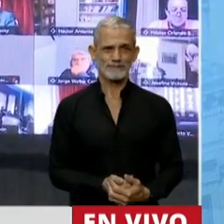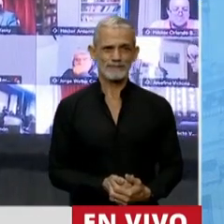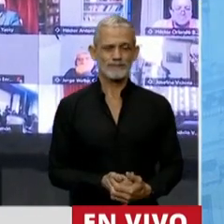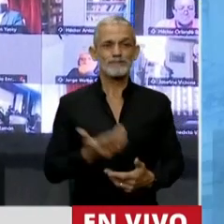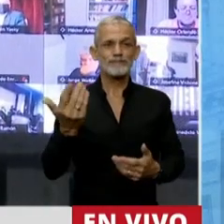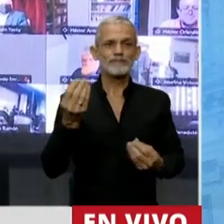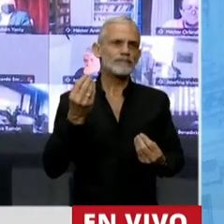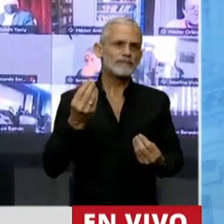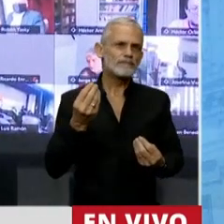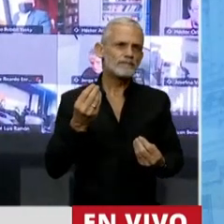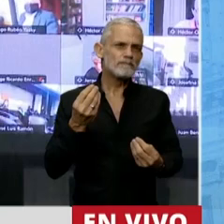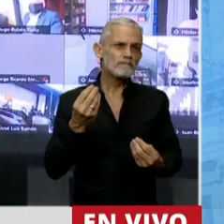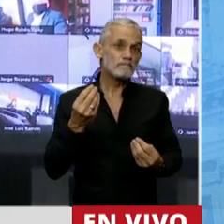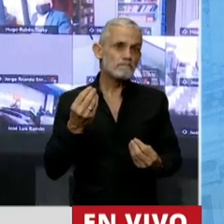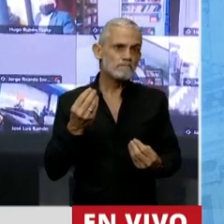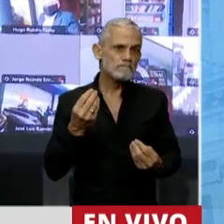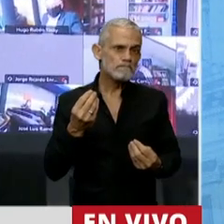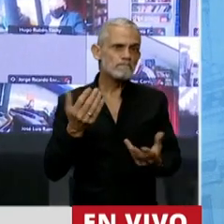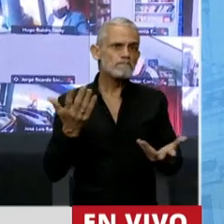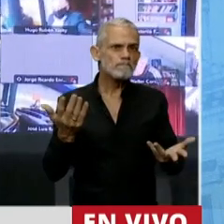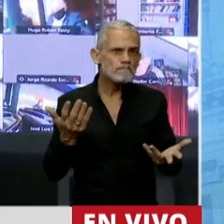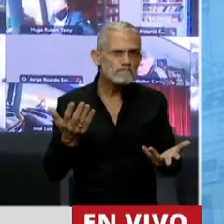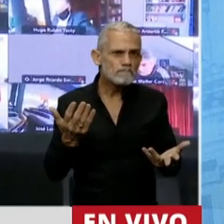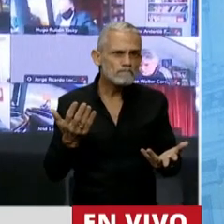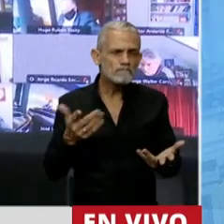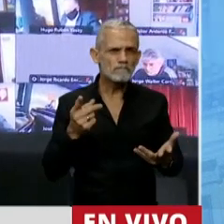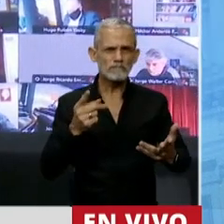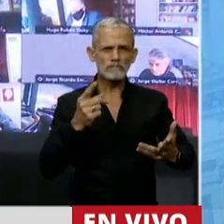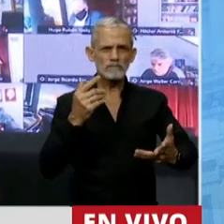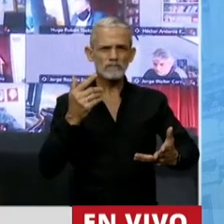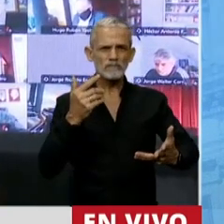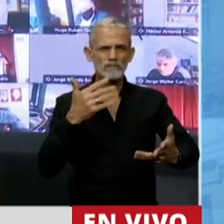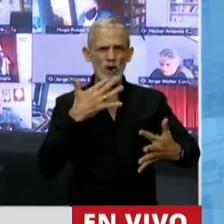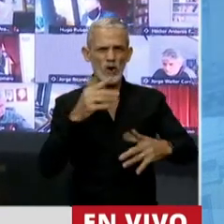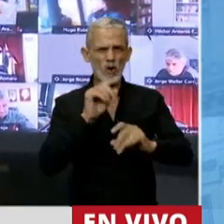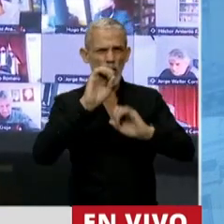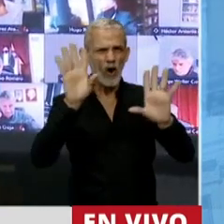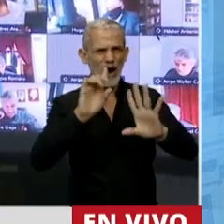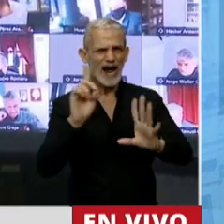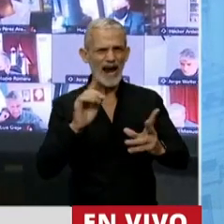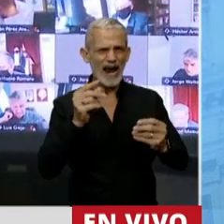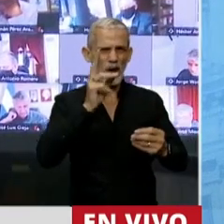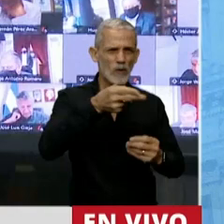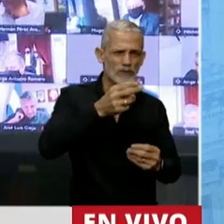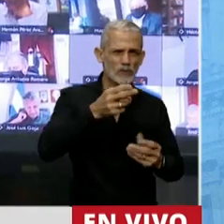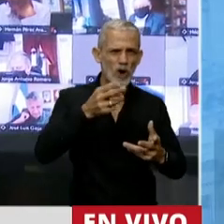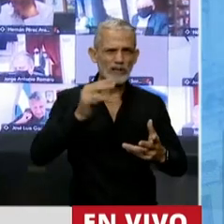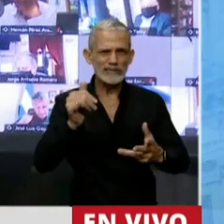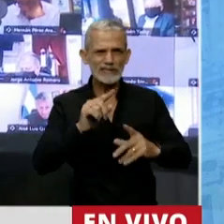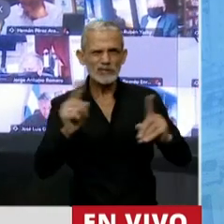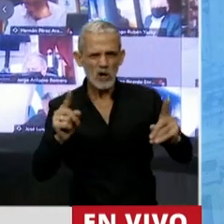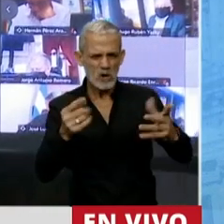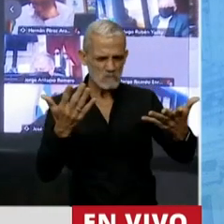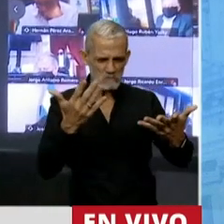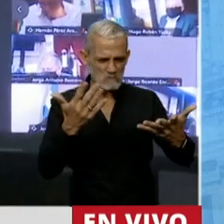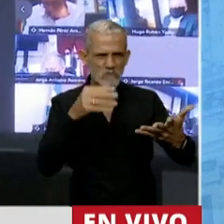su caracterización demasiado ambigua de las prohibiciones que